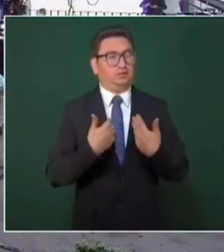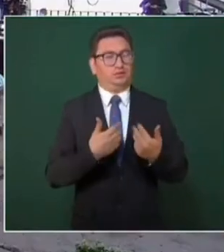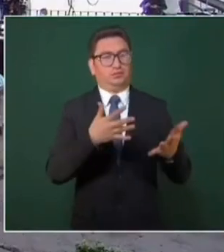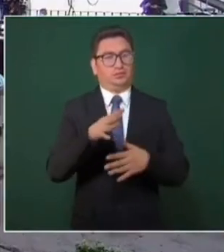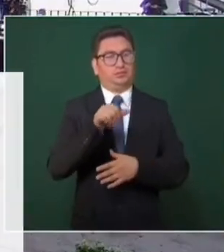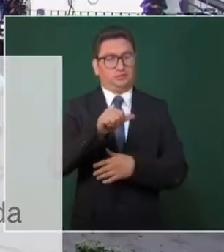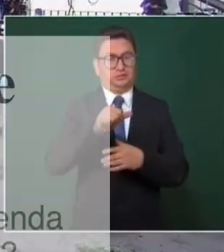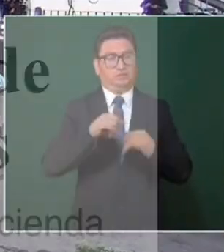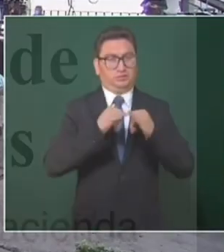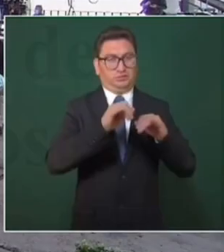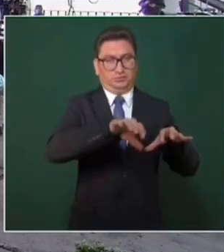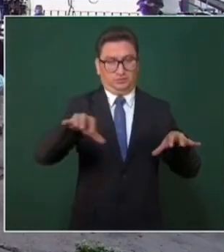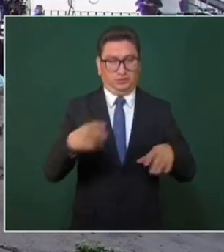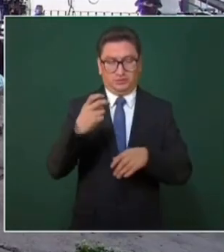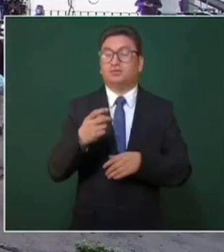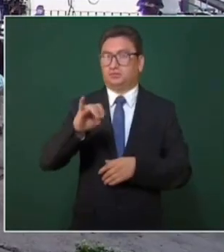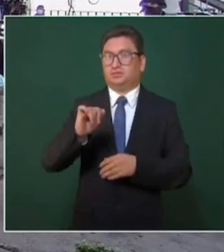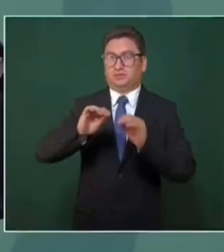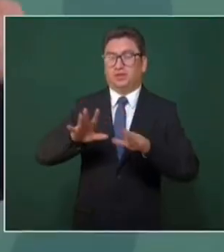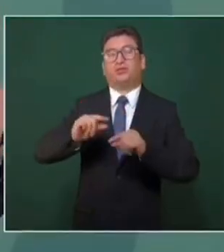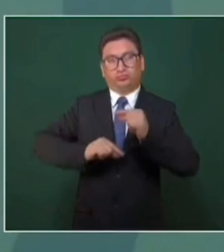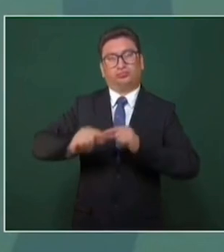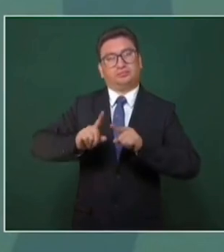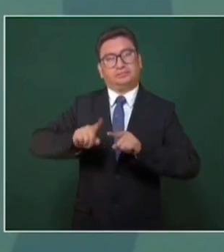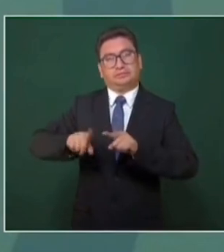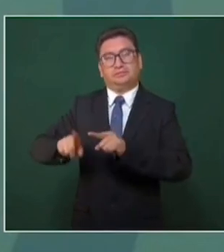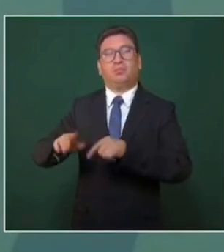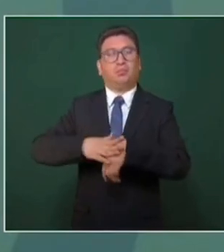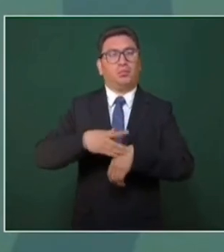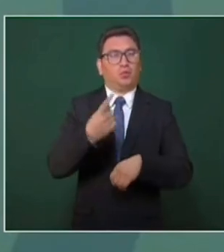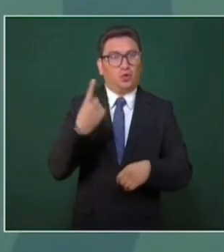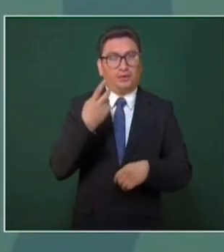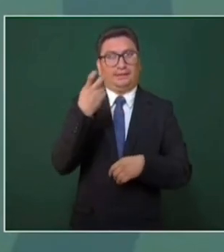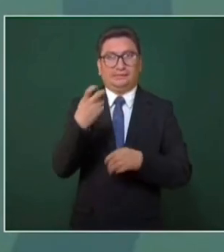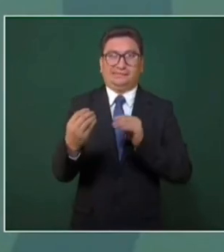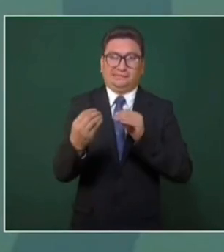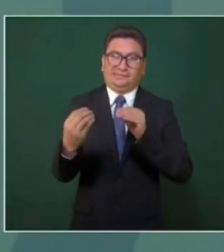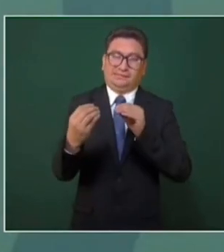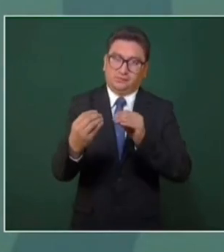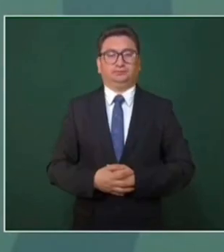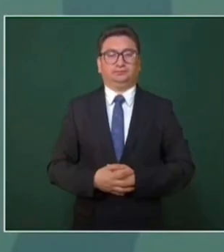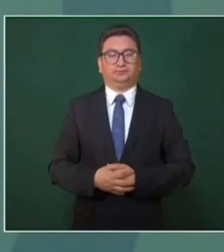son aproximadamente 16 organismos descentralizados. Entonces vamos poco a poco, porque son batallas.